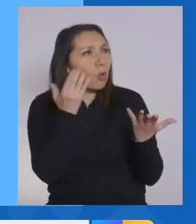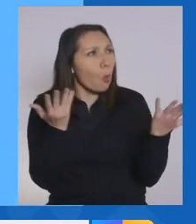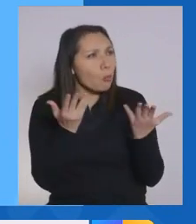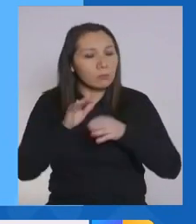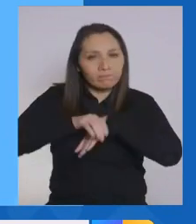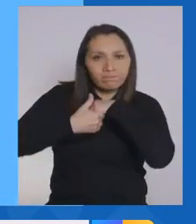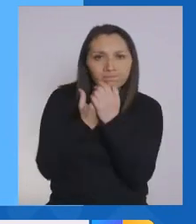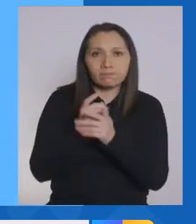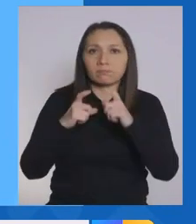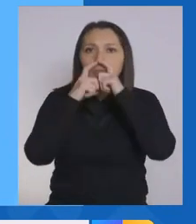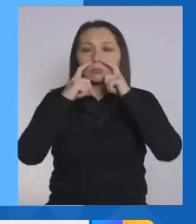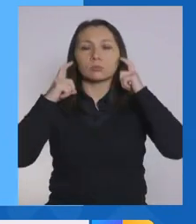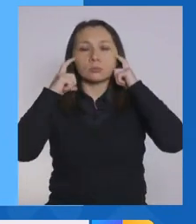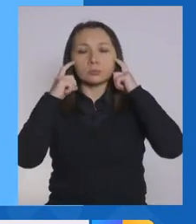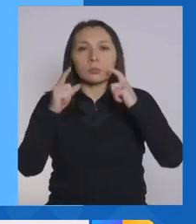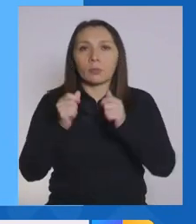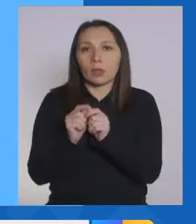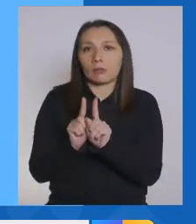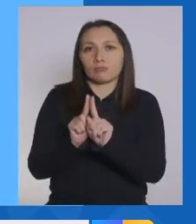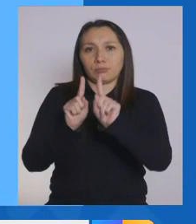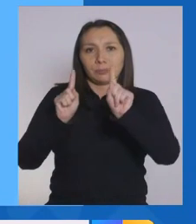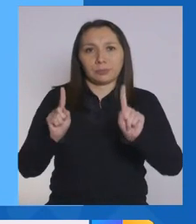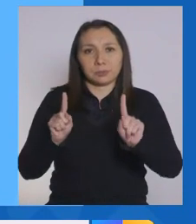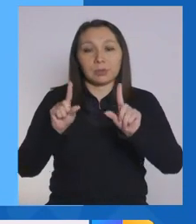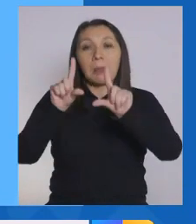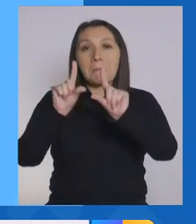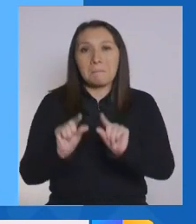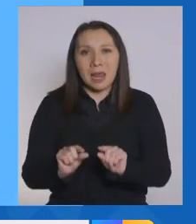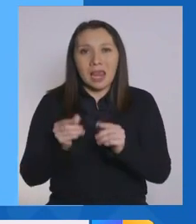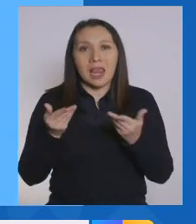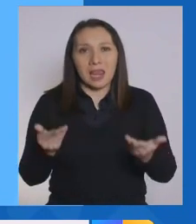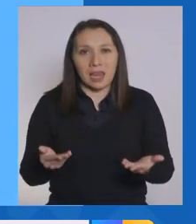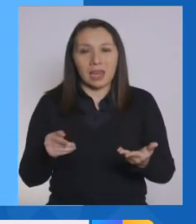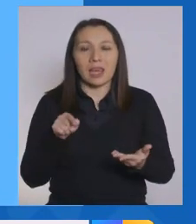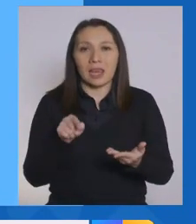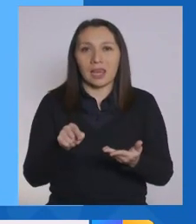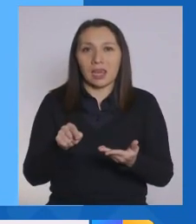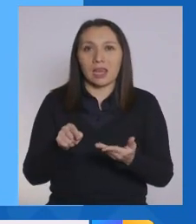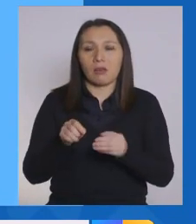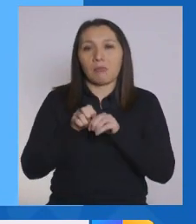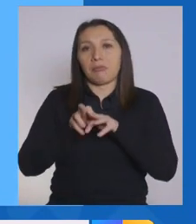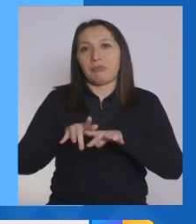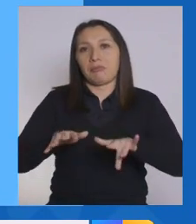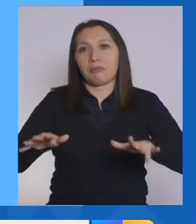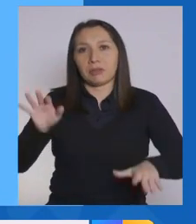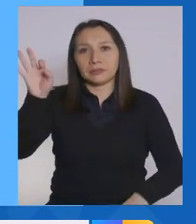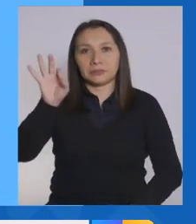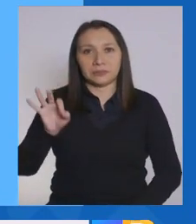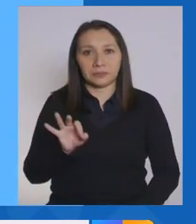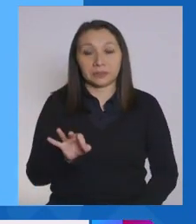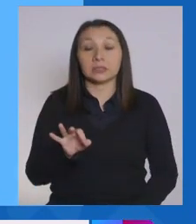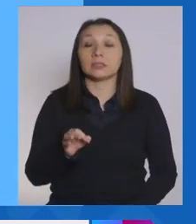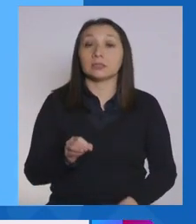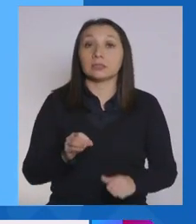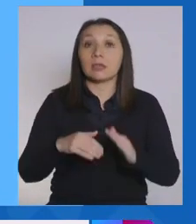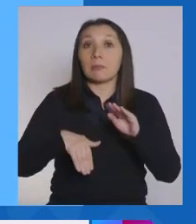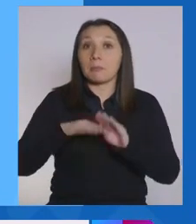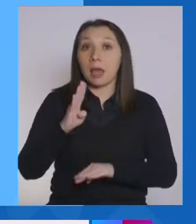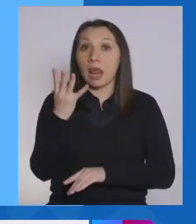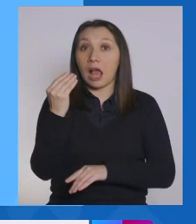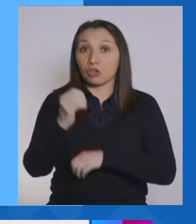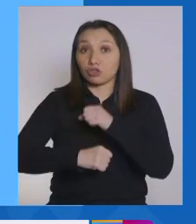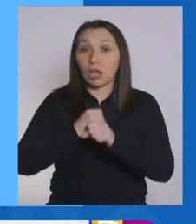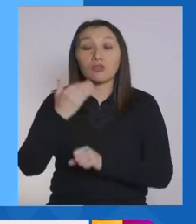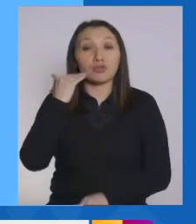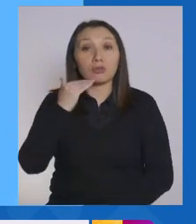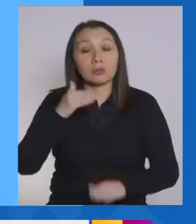de manos, con el uso de mascarilla, el distanciamiento físico para disminuir la propagación del virus. Los niños mayores de 14